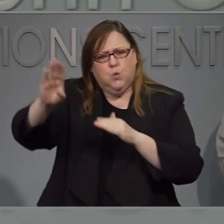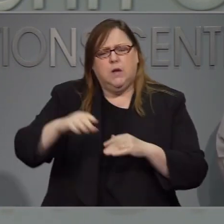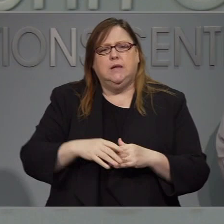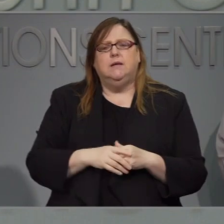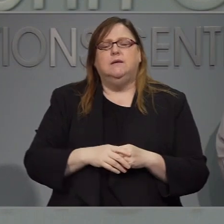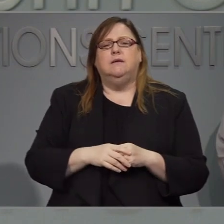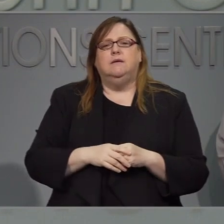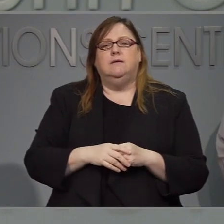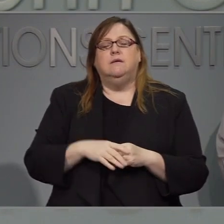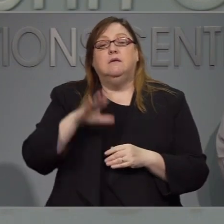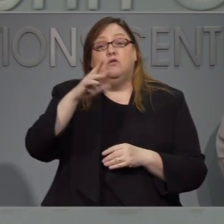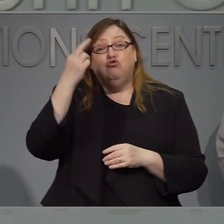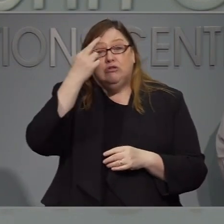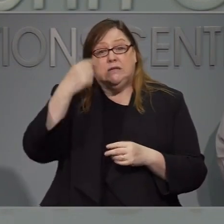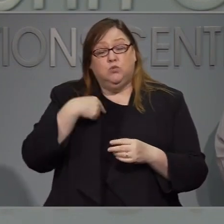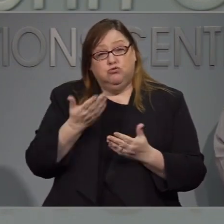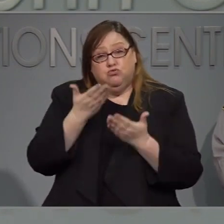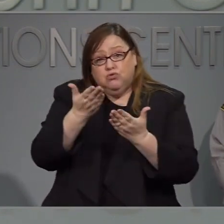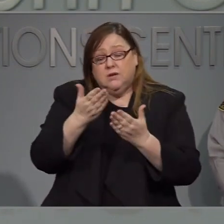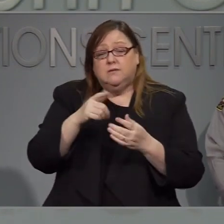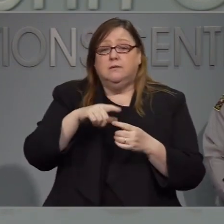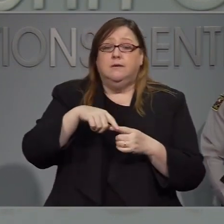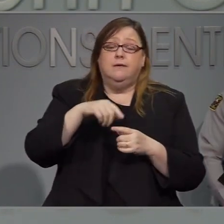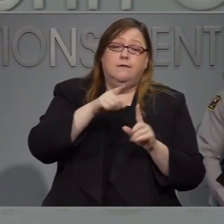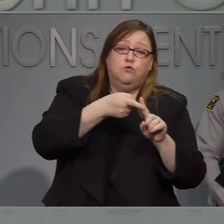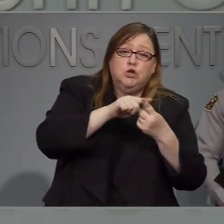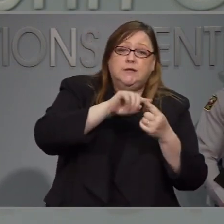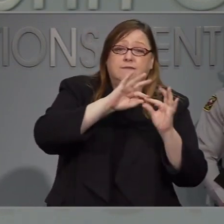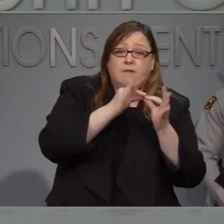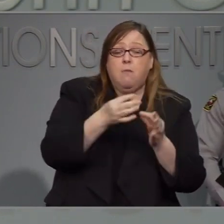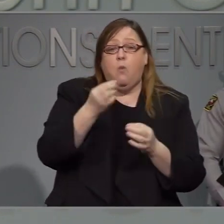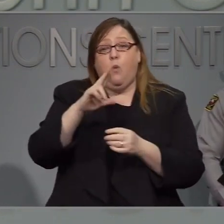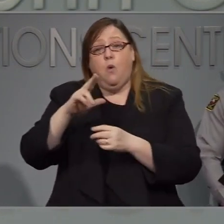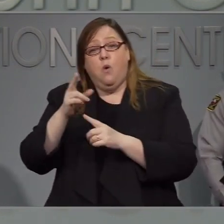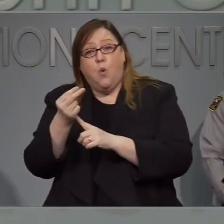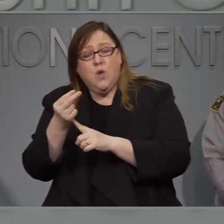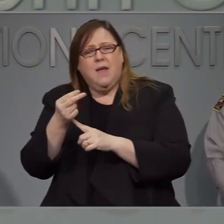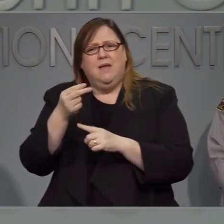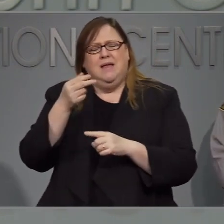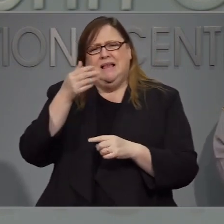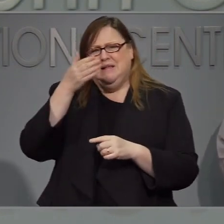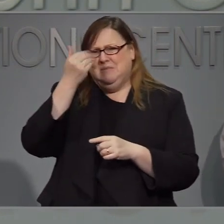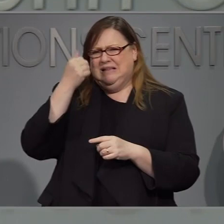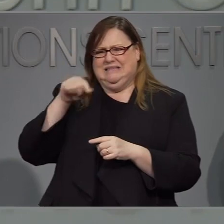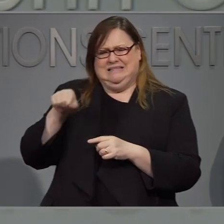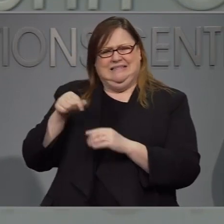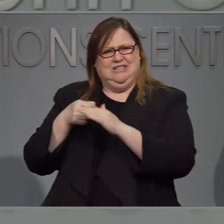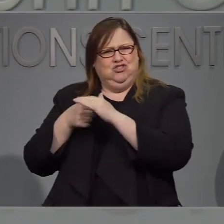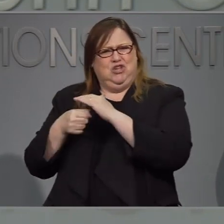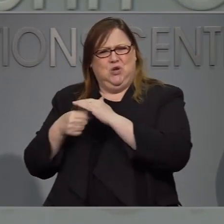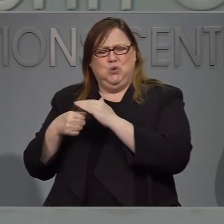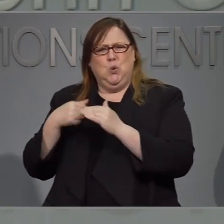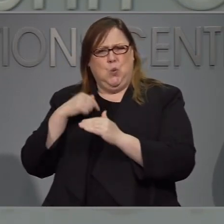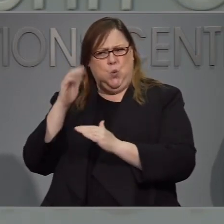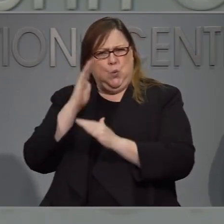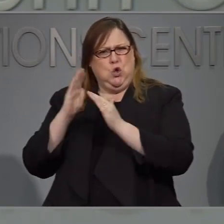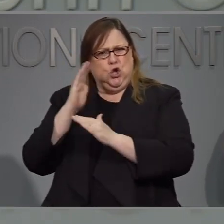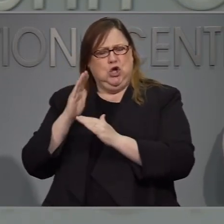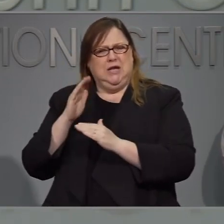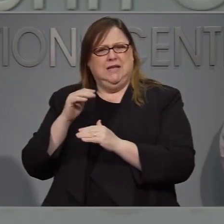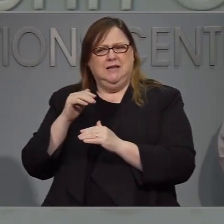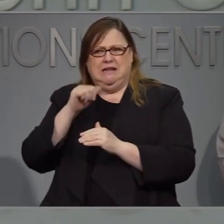vamos a tener problemas de distanciamiento en los albergues o en sitios de congregación de personas porque son.